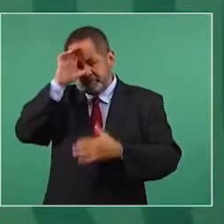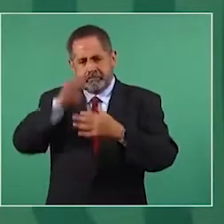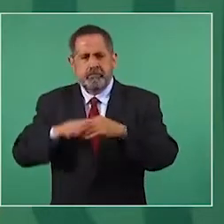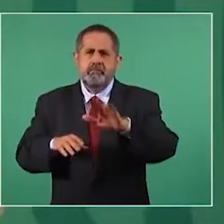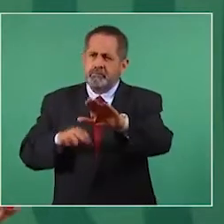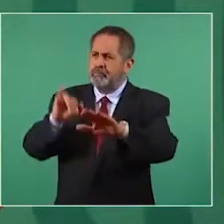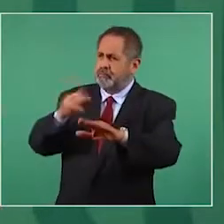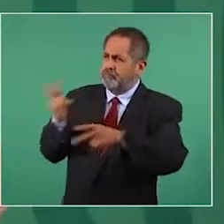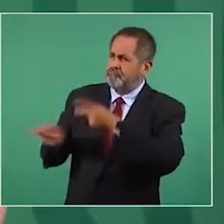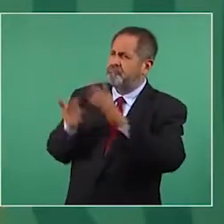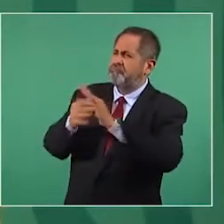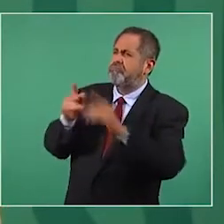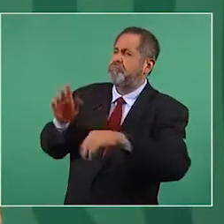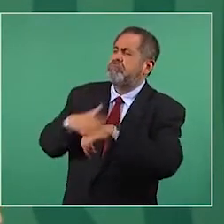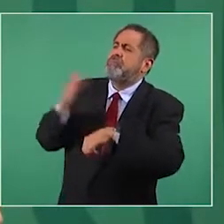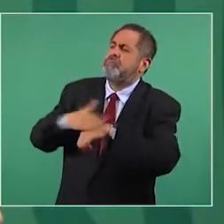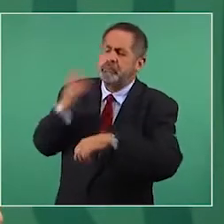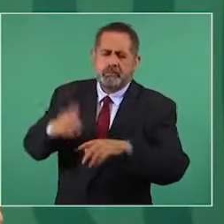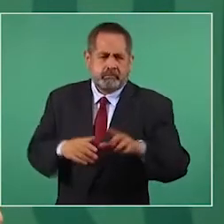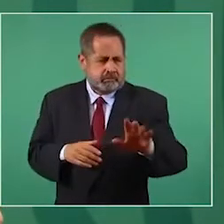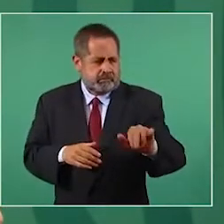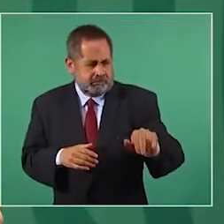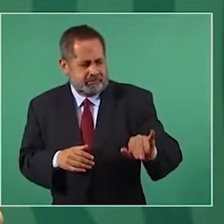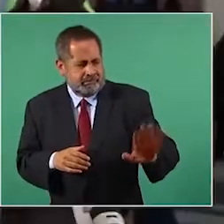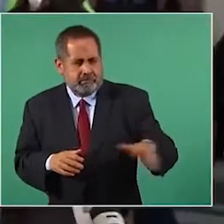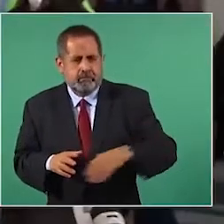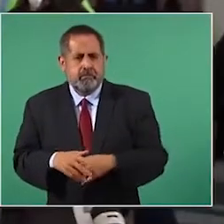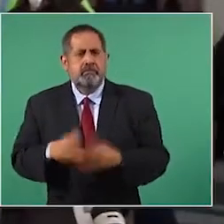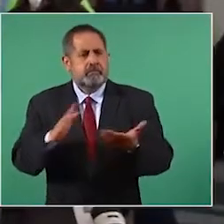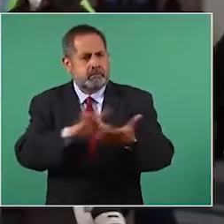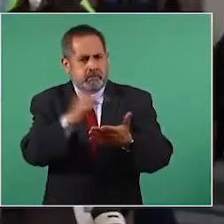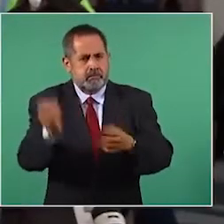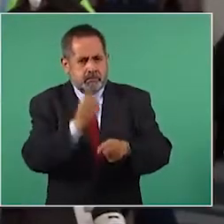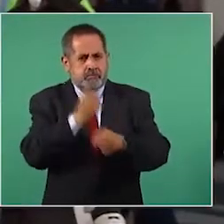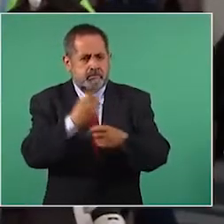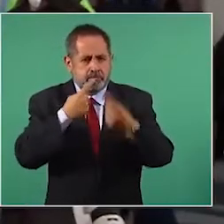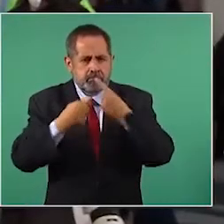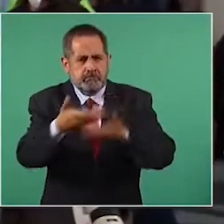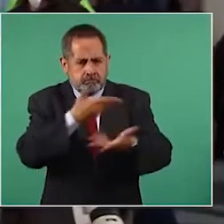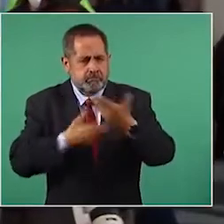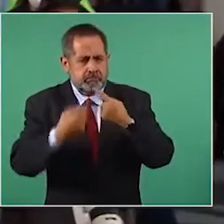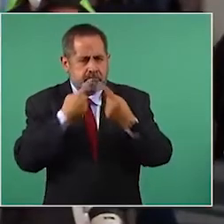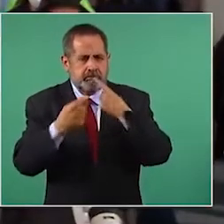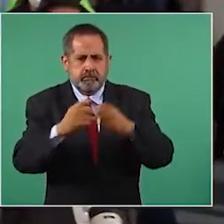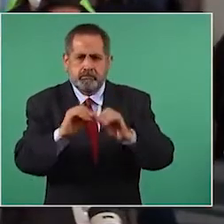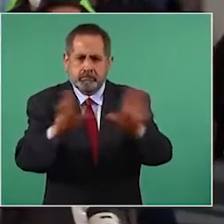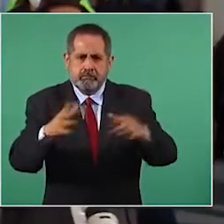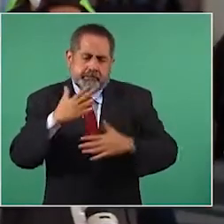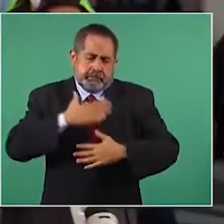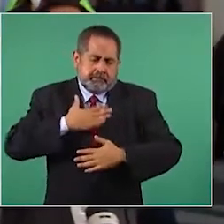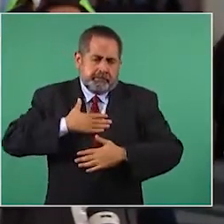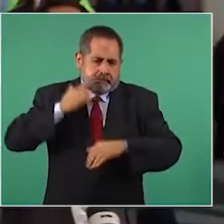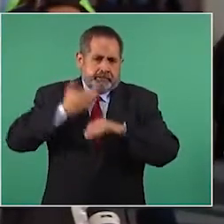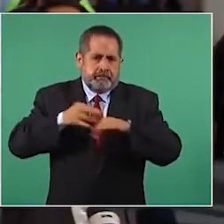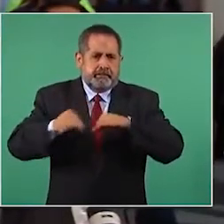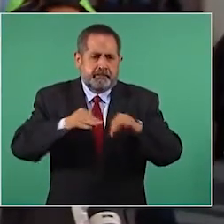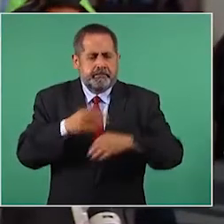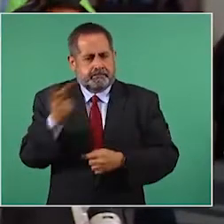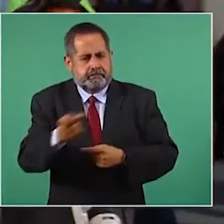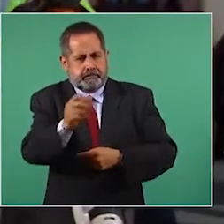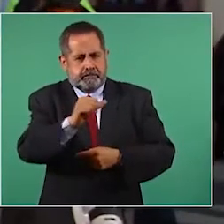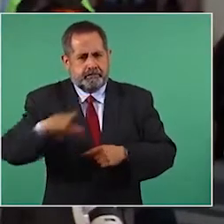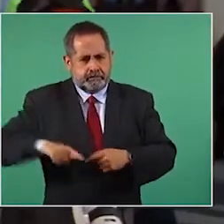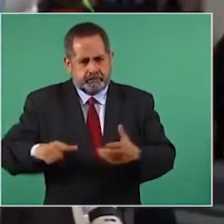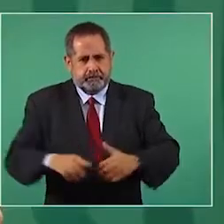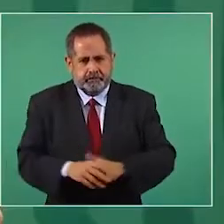es cuestionar la manera en se maneja la pandemia. claro, Y le agradezco la oportunidad de este diálogo, pero claro que sí, ese es nuestro trabajo, cuestionarlo. Sí.